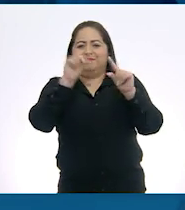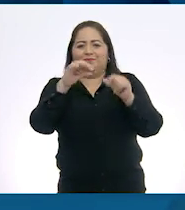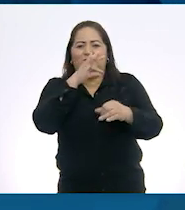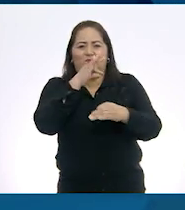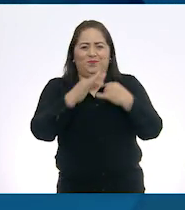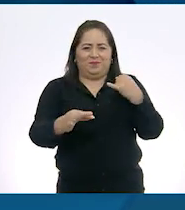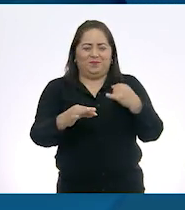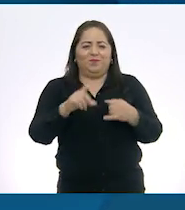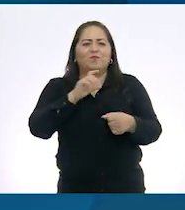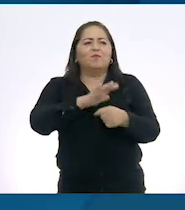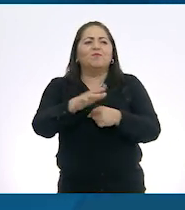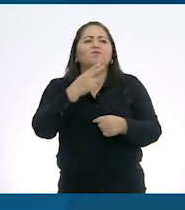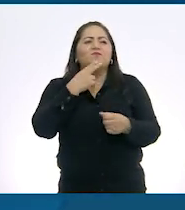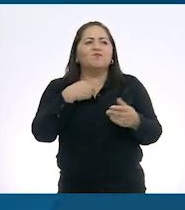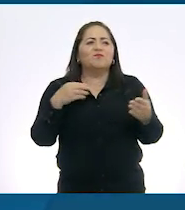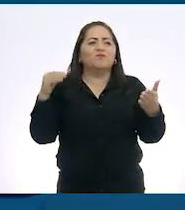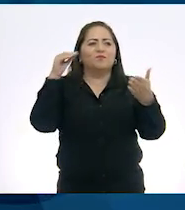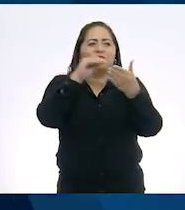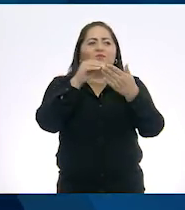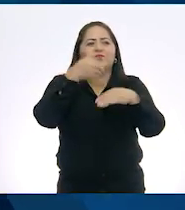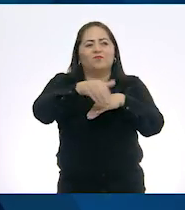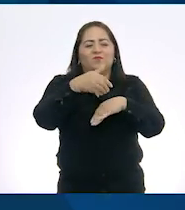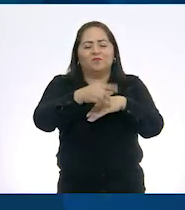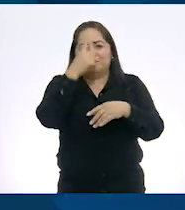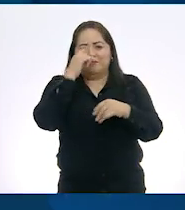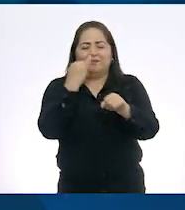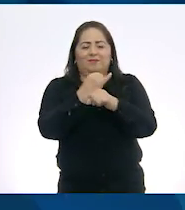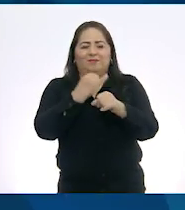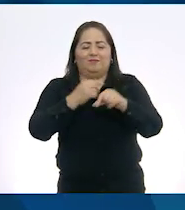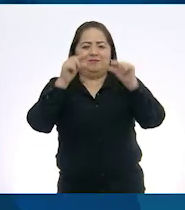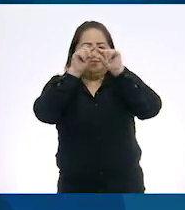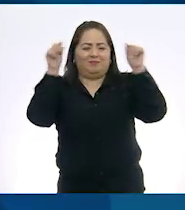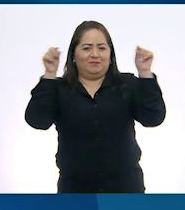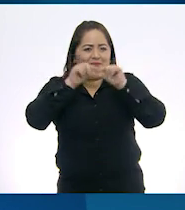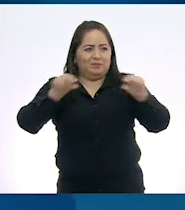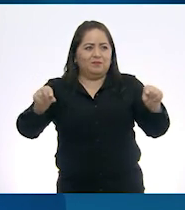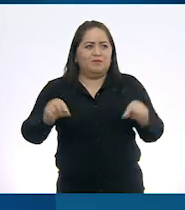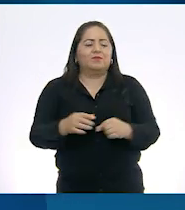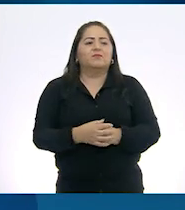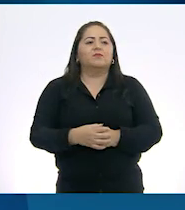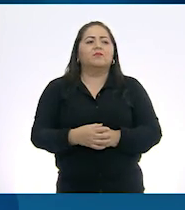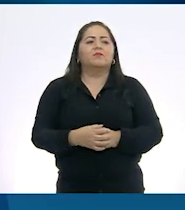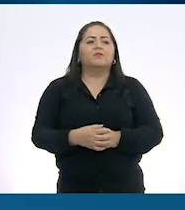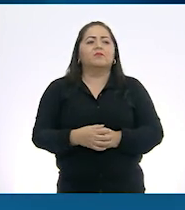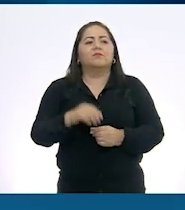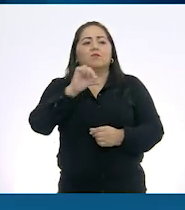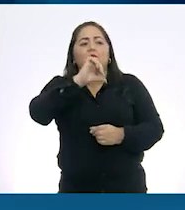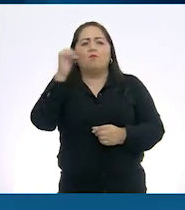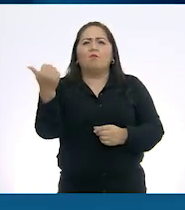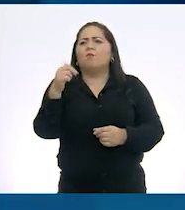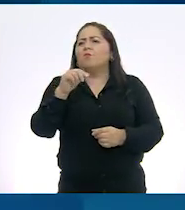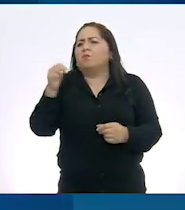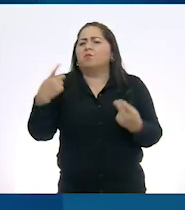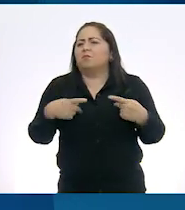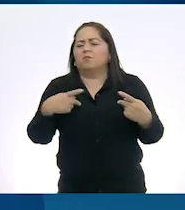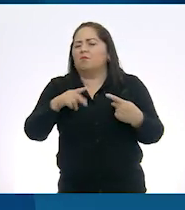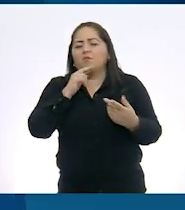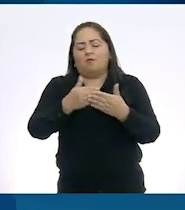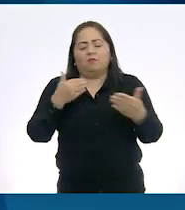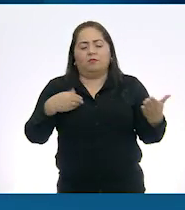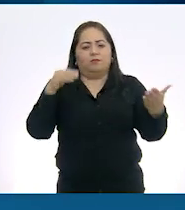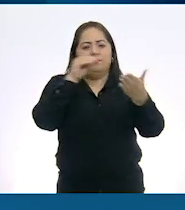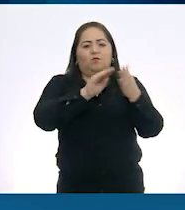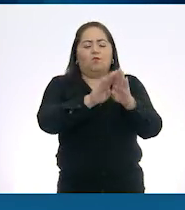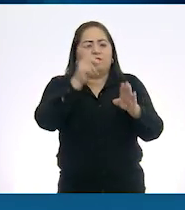únicos referentes que usé en los colofón de la migratoria. Es importante que en los libros que hagamos, si usamos elementos de otra parte, otra persona, hay que darle los leyes